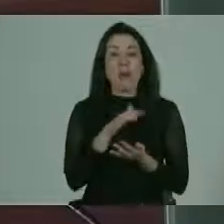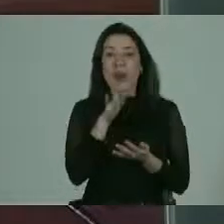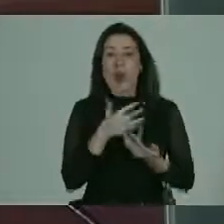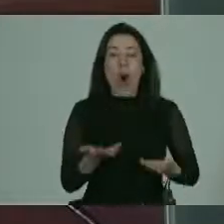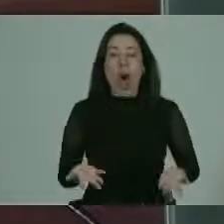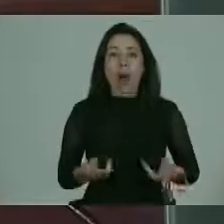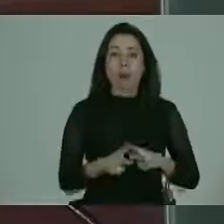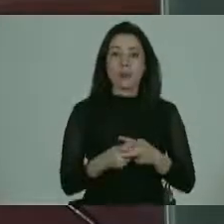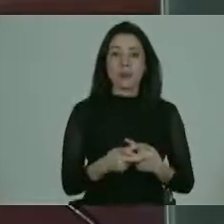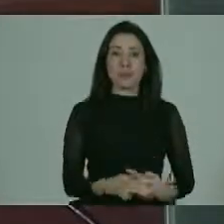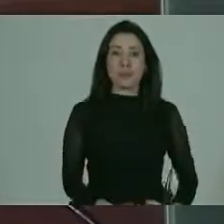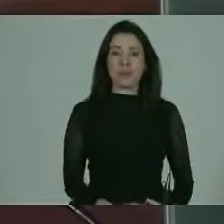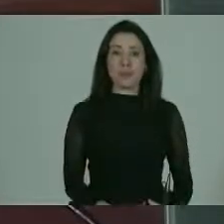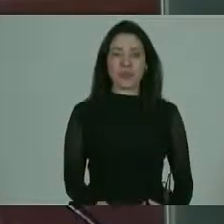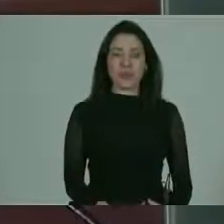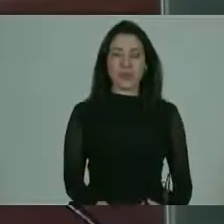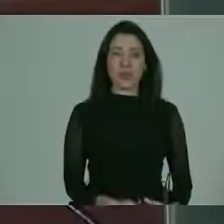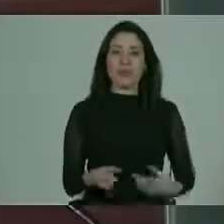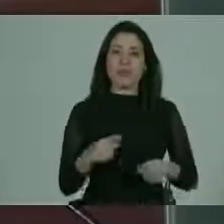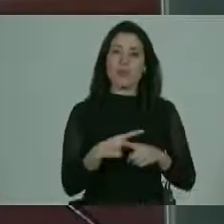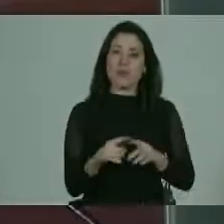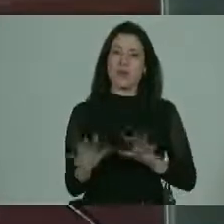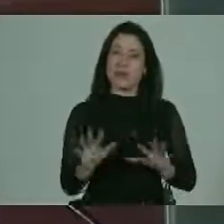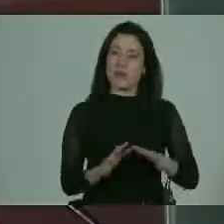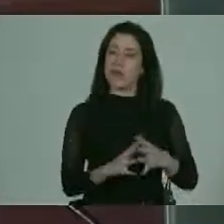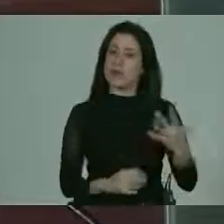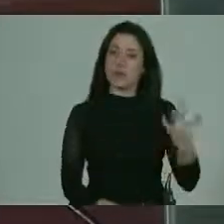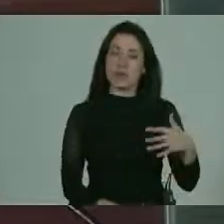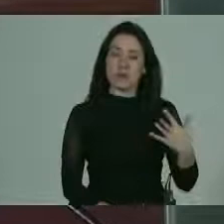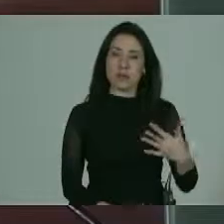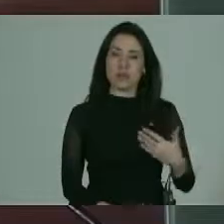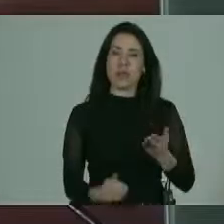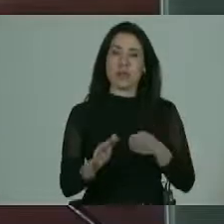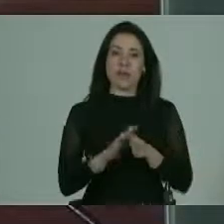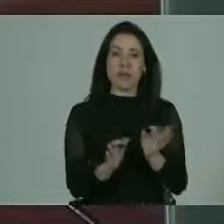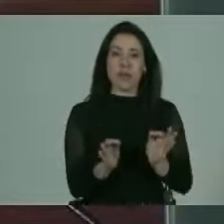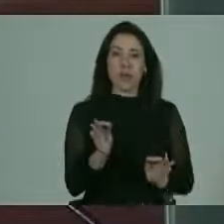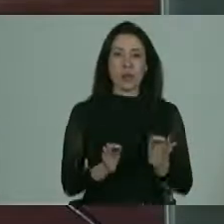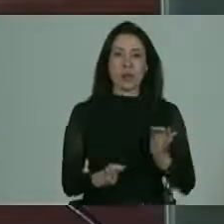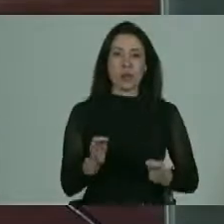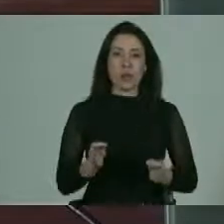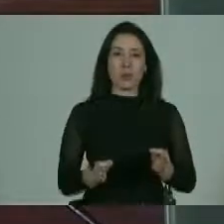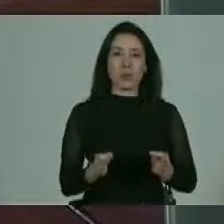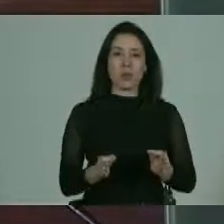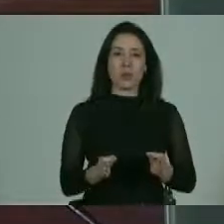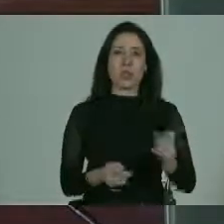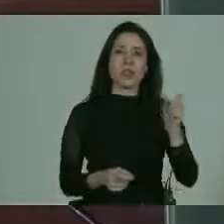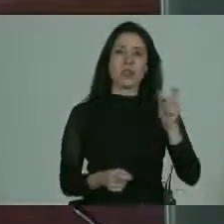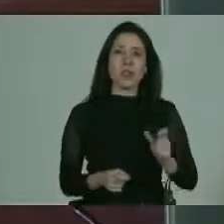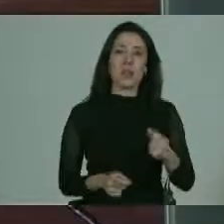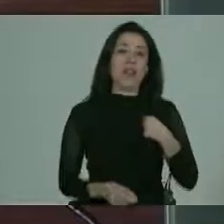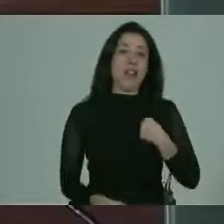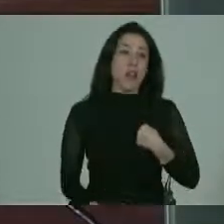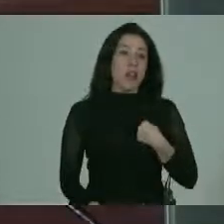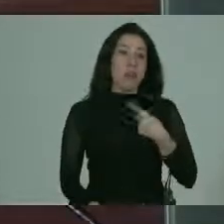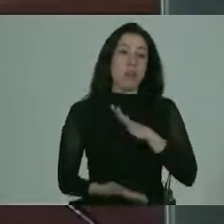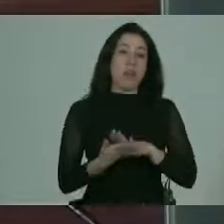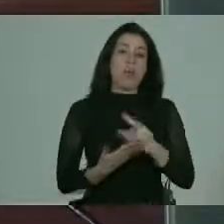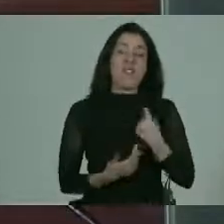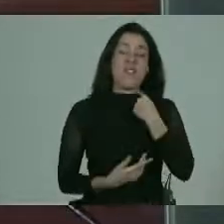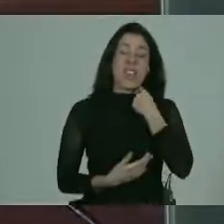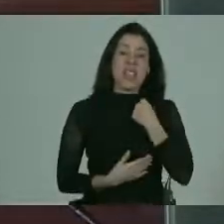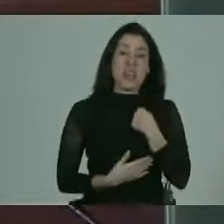herramienta entonces ese es otro elemento muy importante la accesibilidad a la justicia que si una persona es víctima ¿no es cierto?